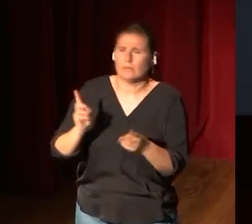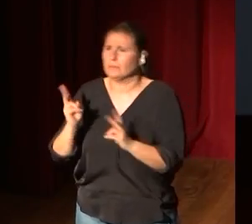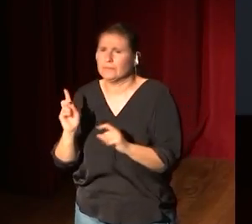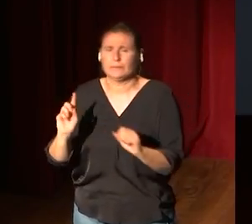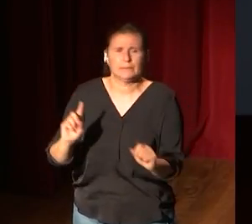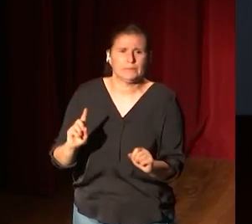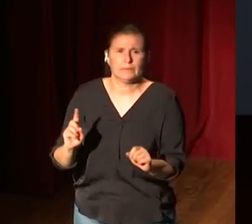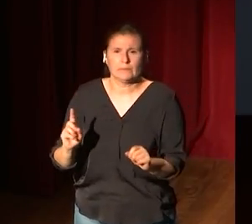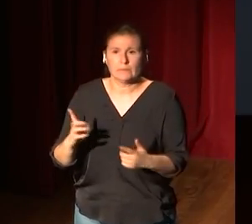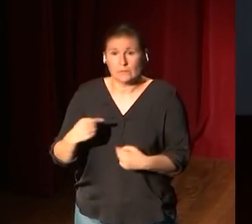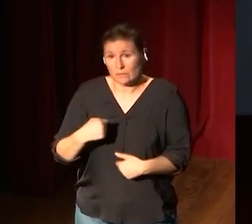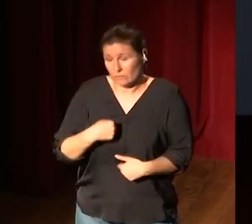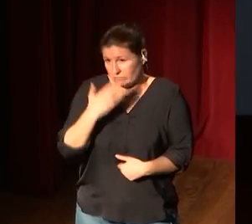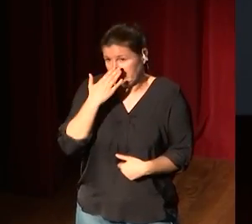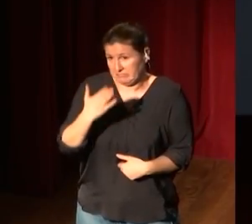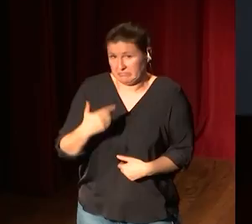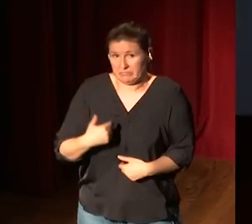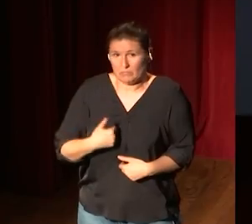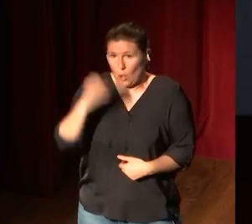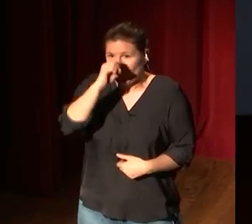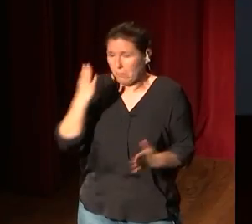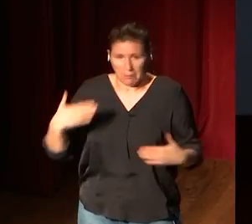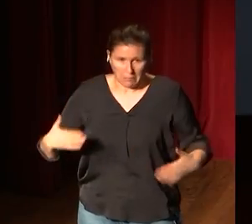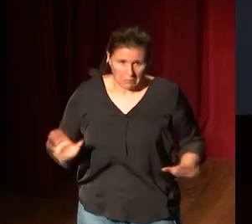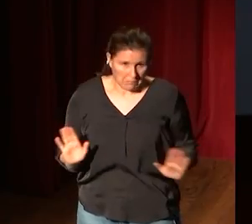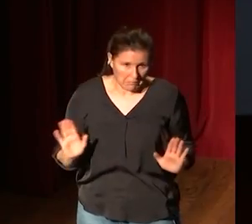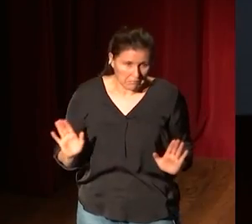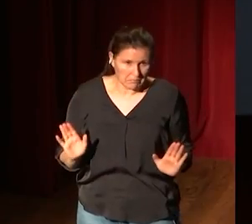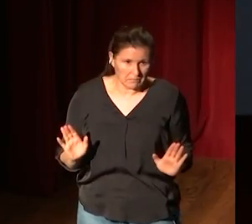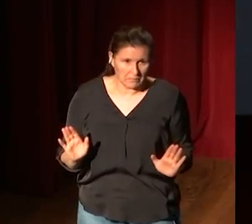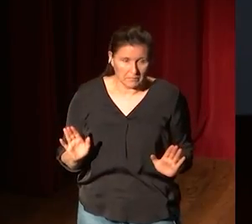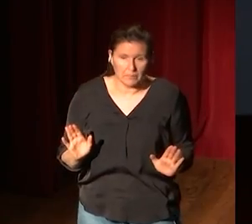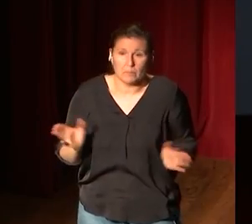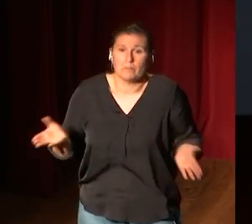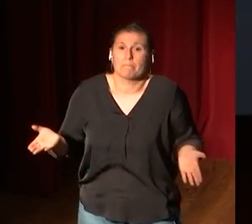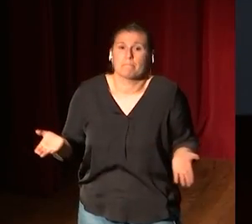Yo, francamente, es que no tengo ni opinión, realmente, porque todo